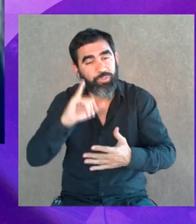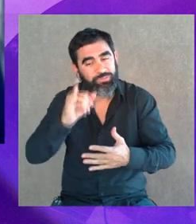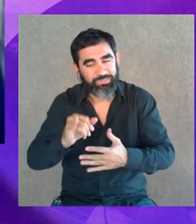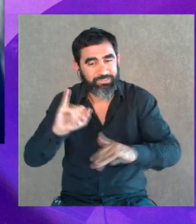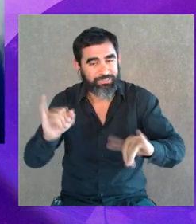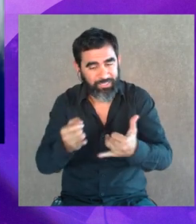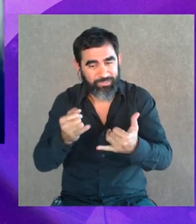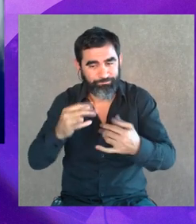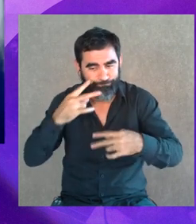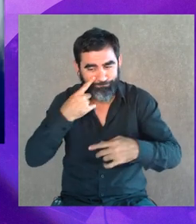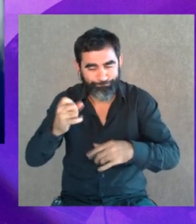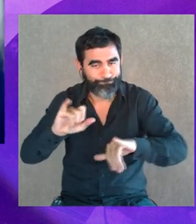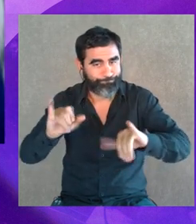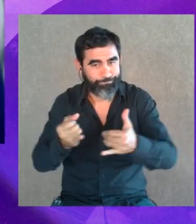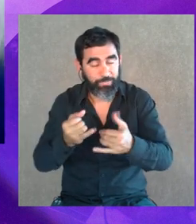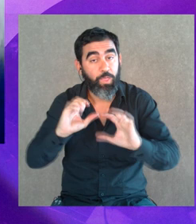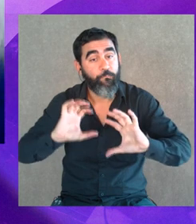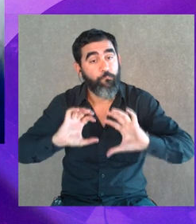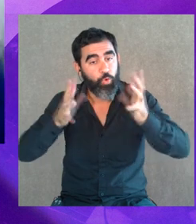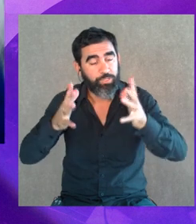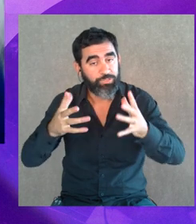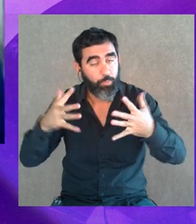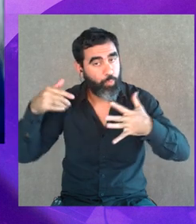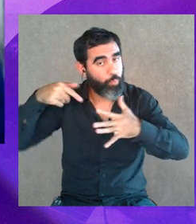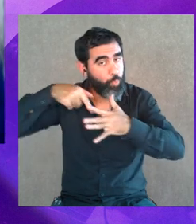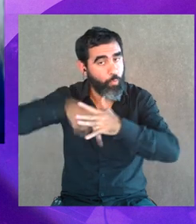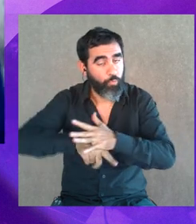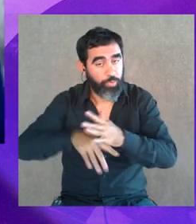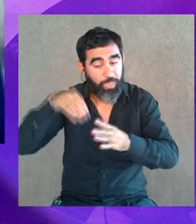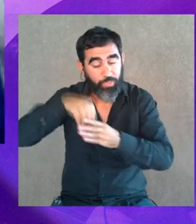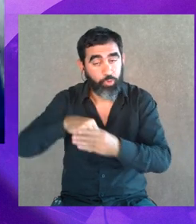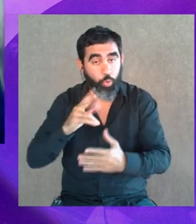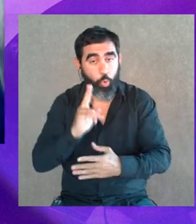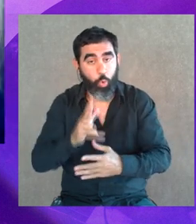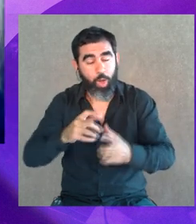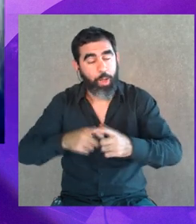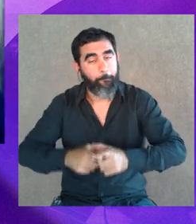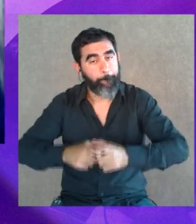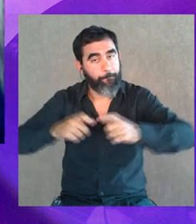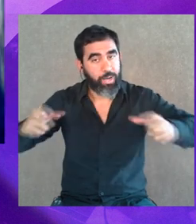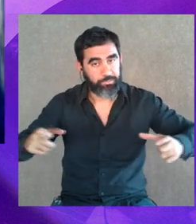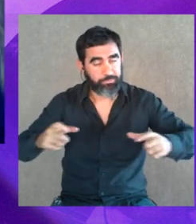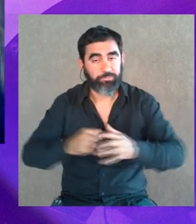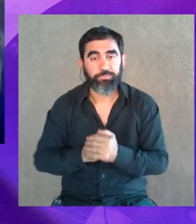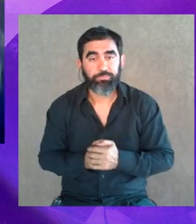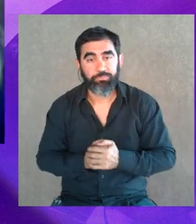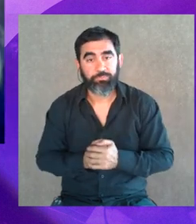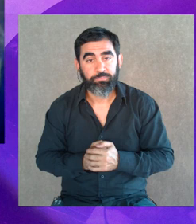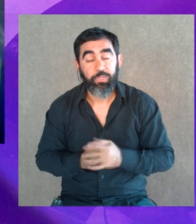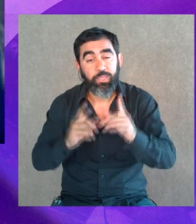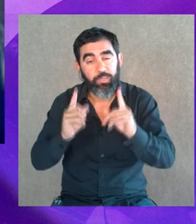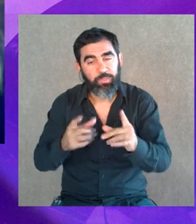ya se ha medido que evidentemente la violencia crónica dentro de los hogares aumentó. Y una cosa que quería